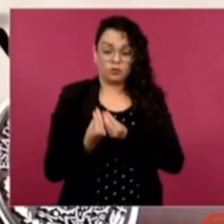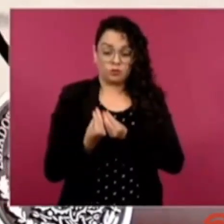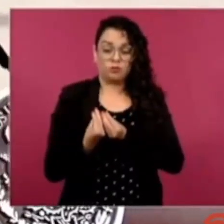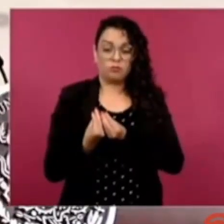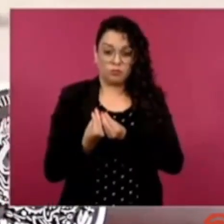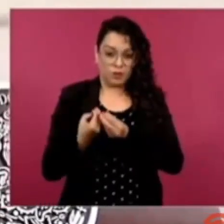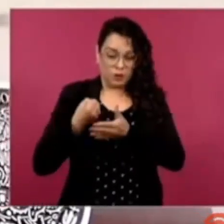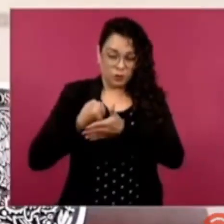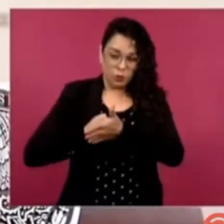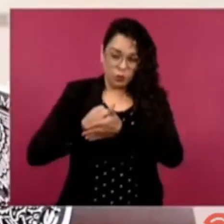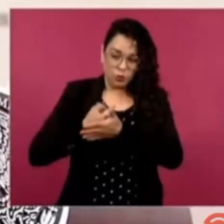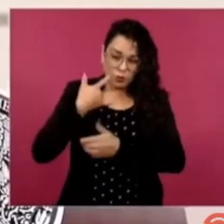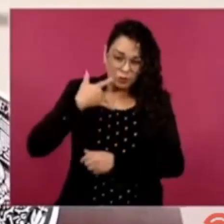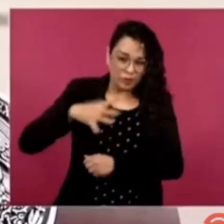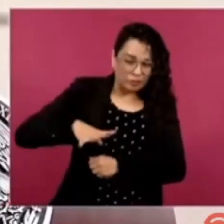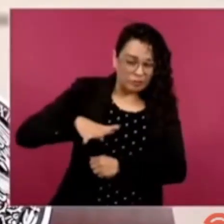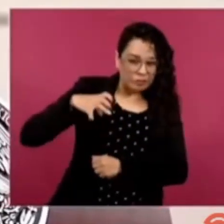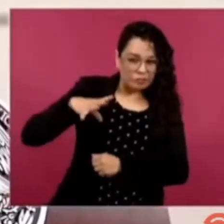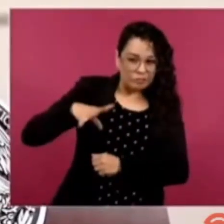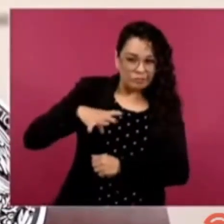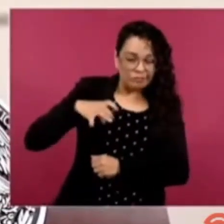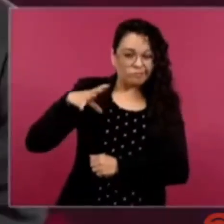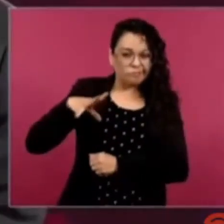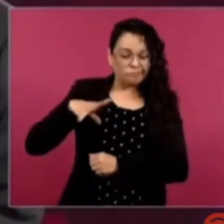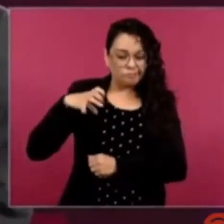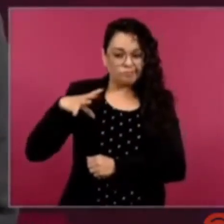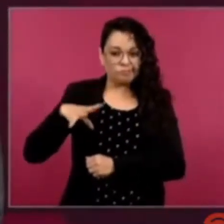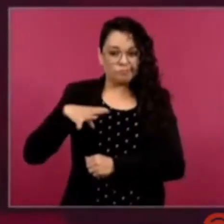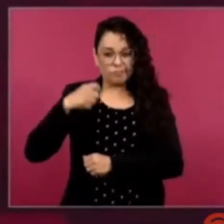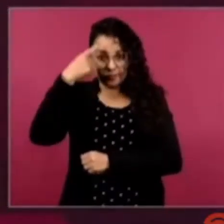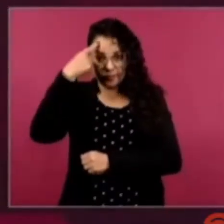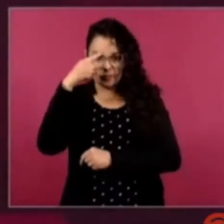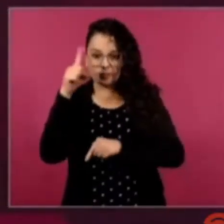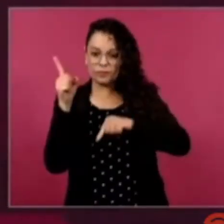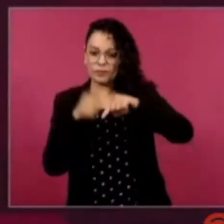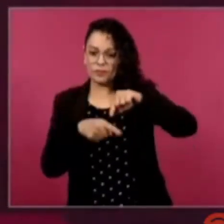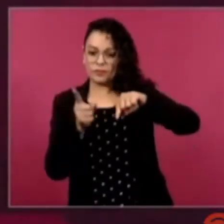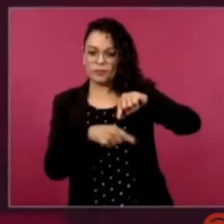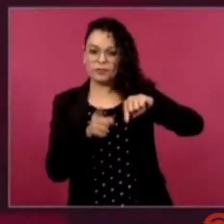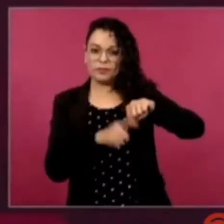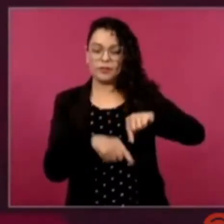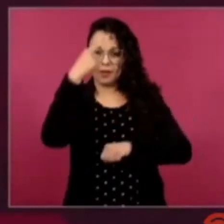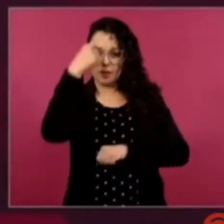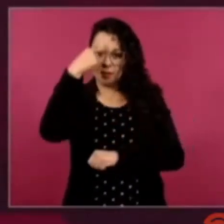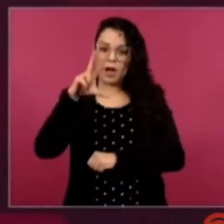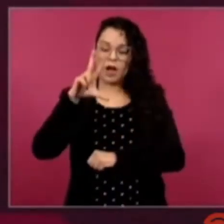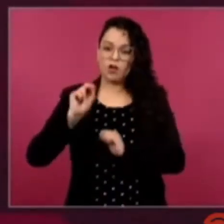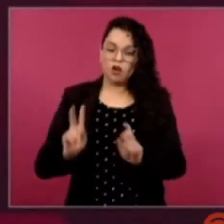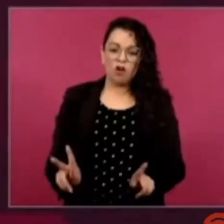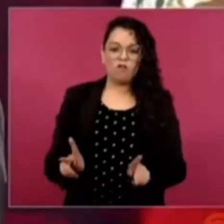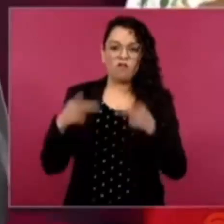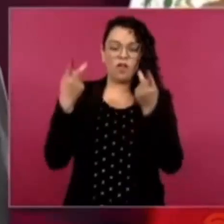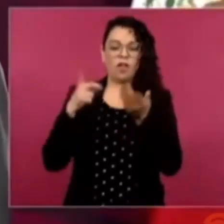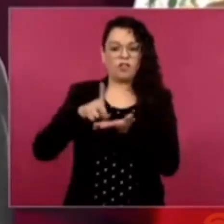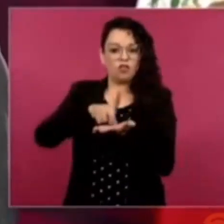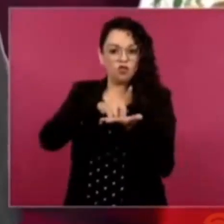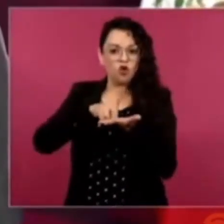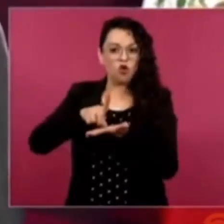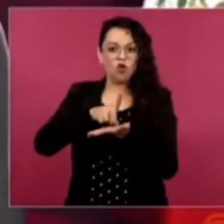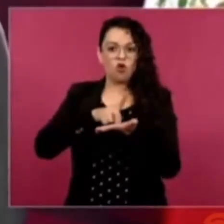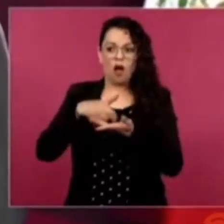en todo lo que tiene que ver con el tráfico de drogas, y en especial de fentanil.